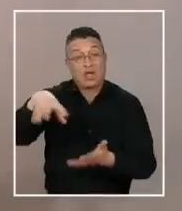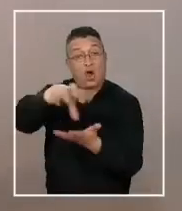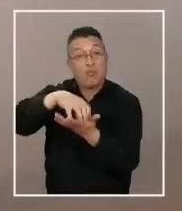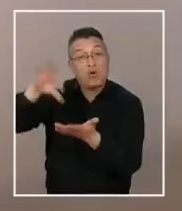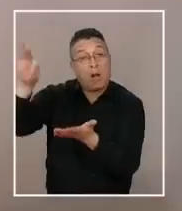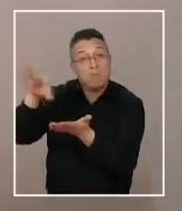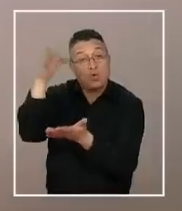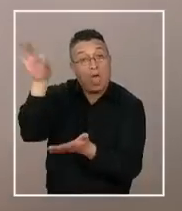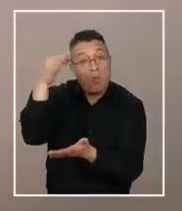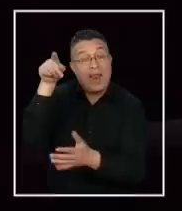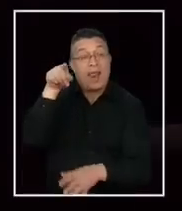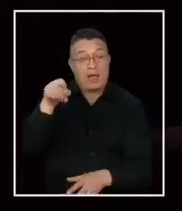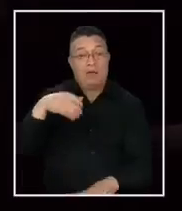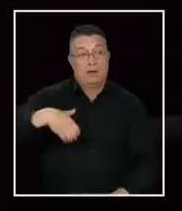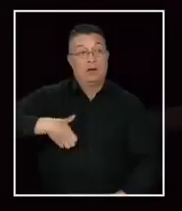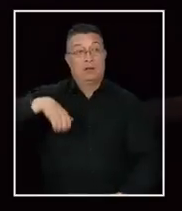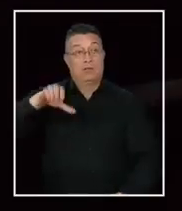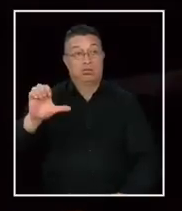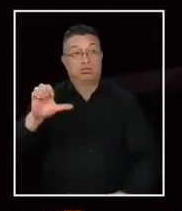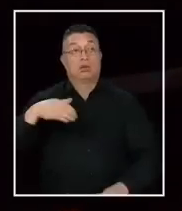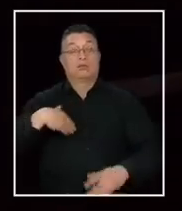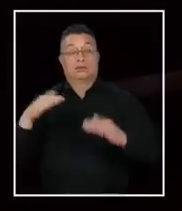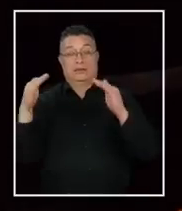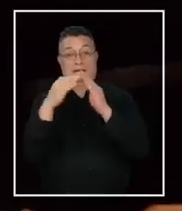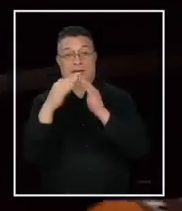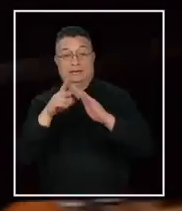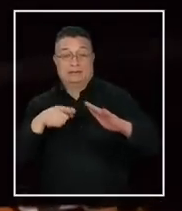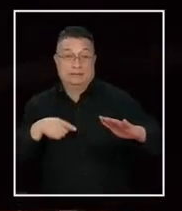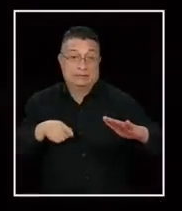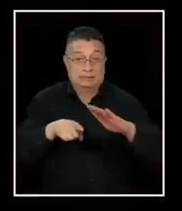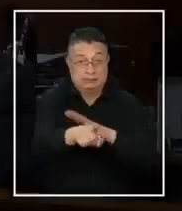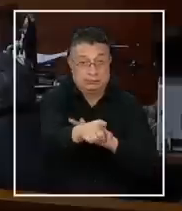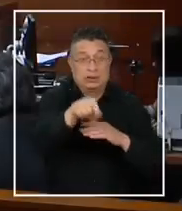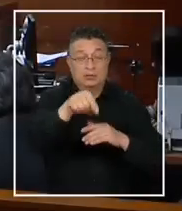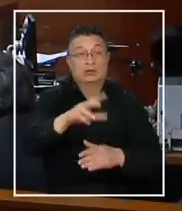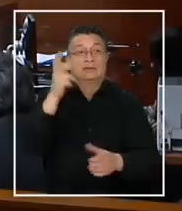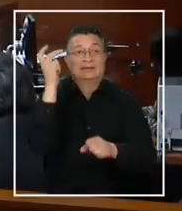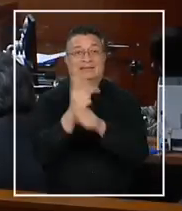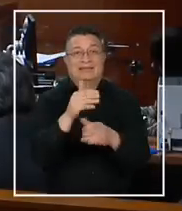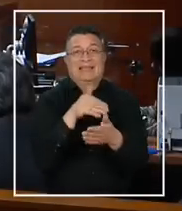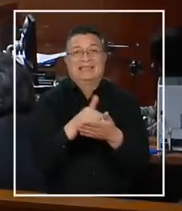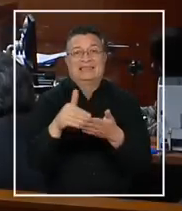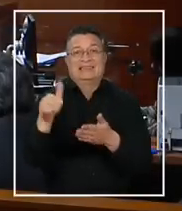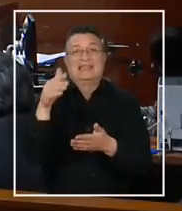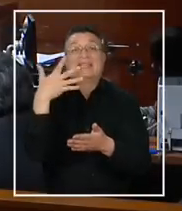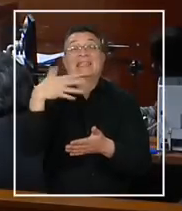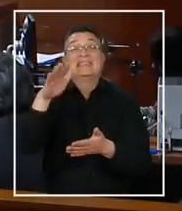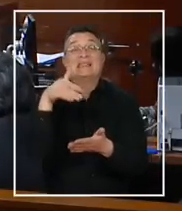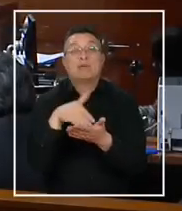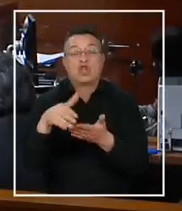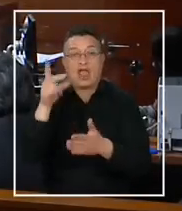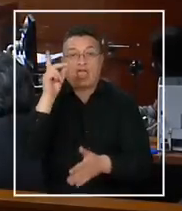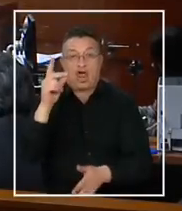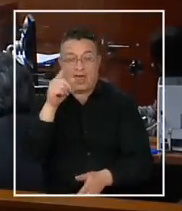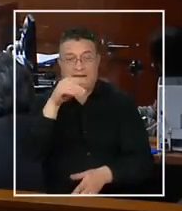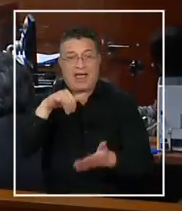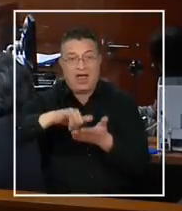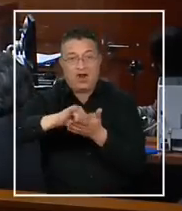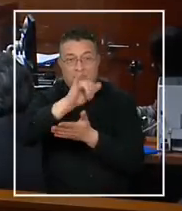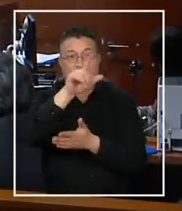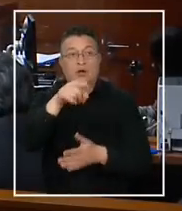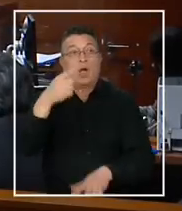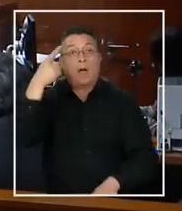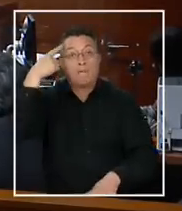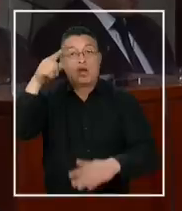un equipo de la PDI entró a una parcela buscando al líder del robo de 15 millones de dólares en el aeropuerto. Sin embargo,